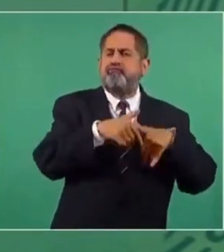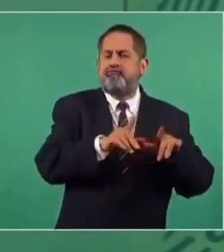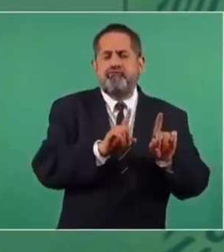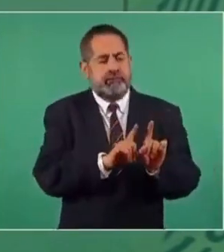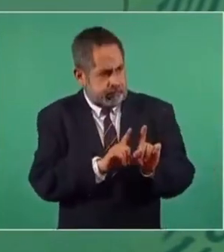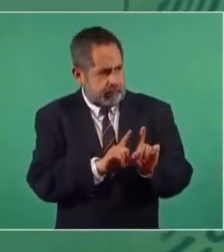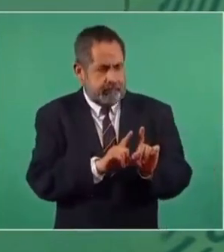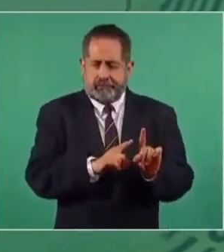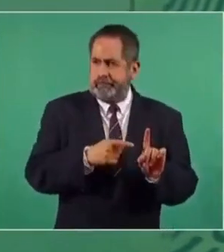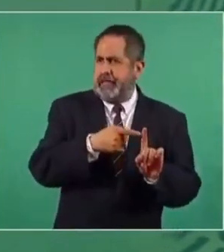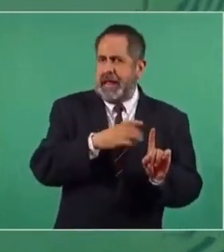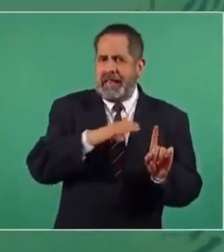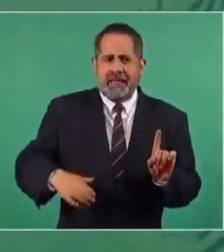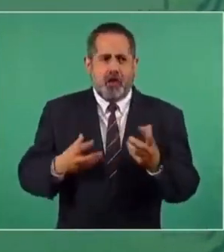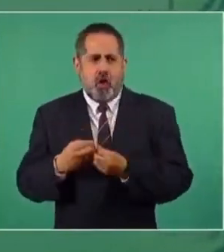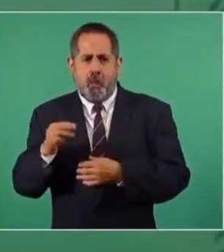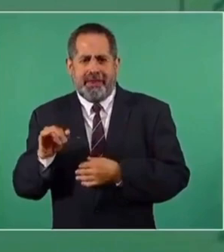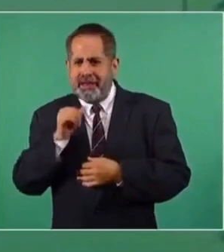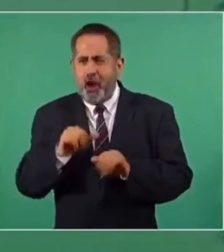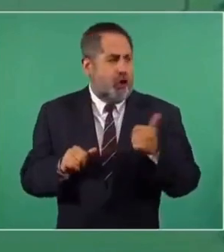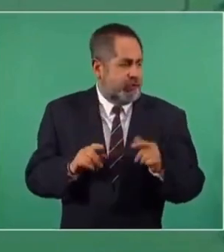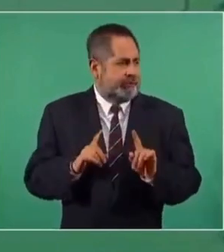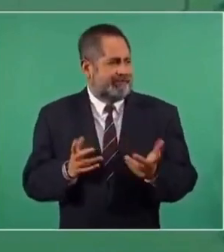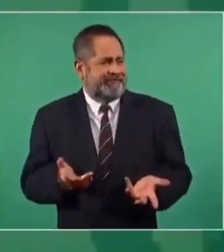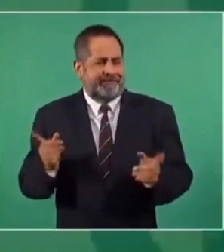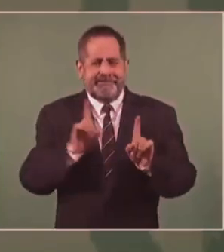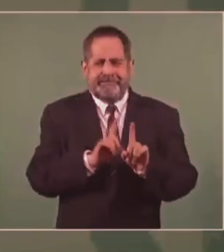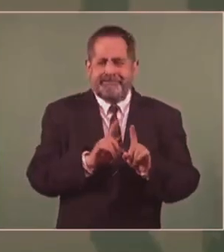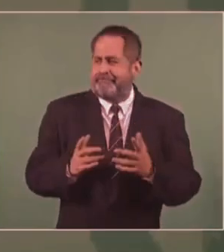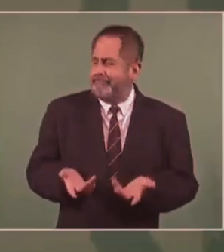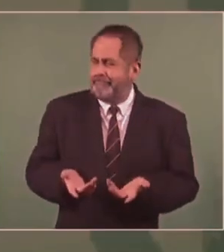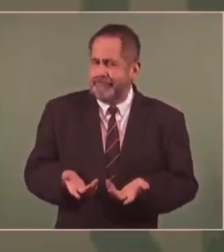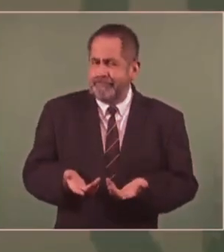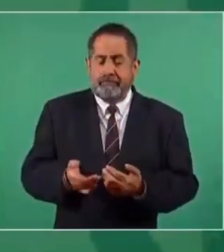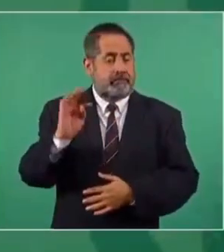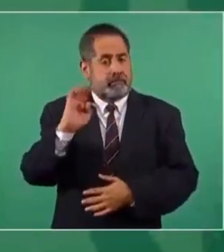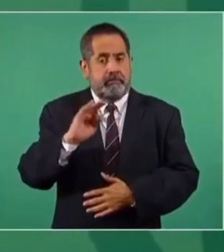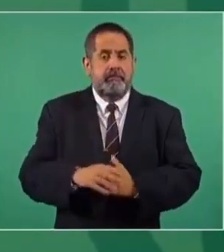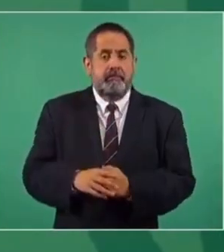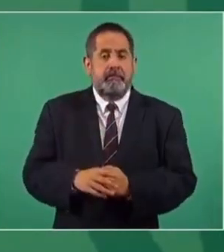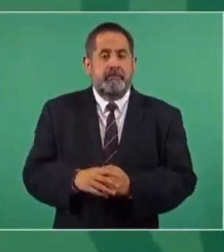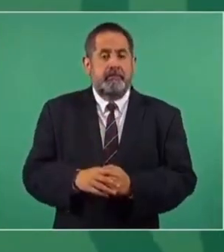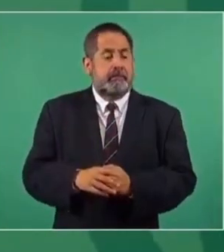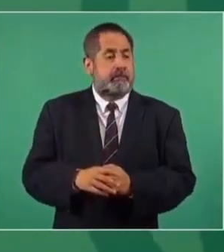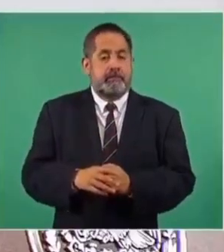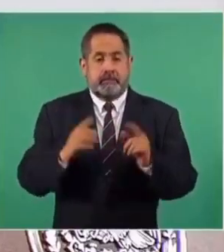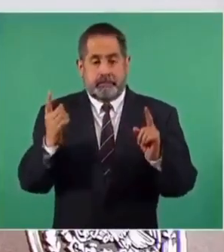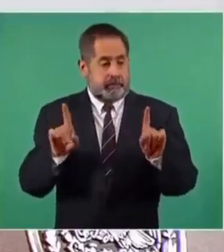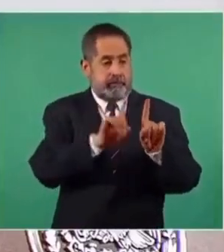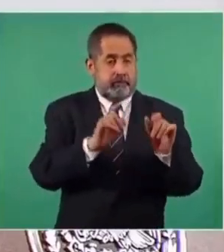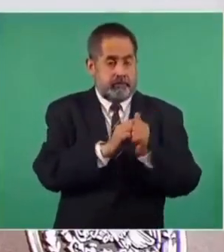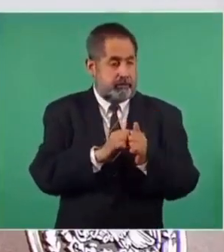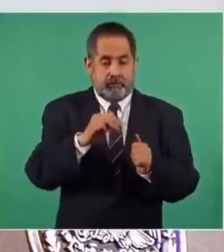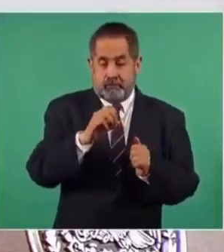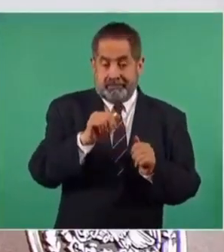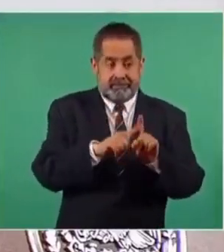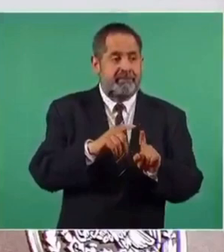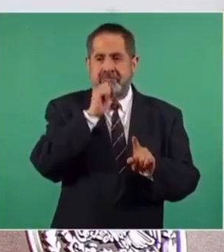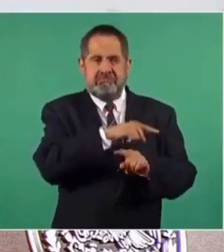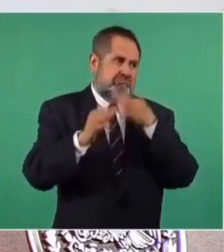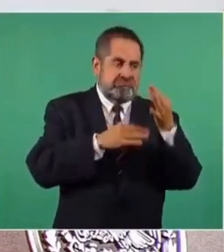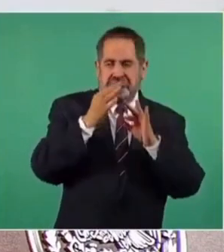y no el candidato de Morena, porque si hubiese estado en un mítin con el candidato de Morena también